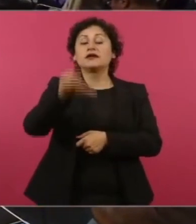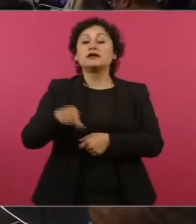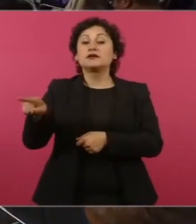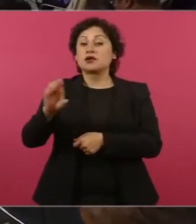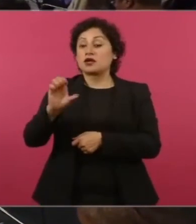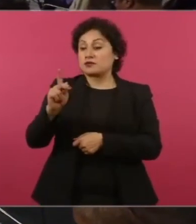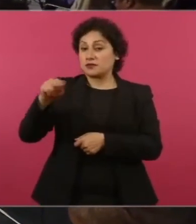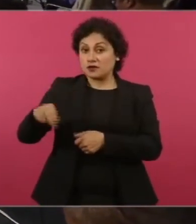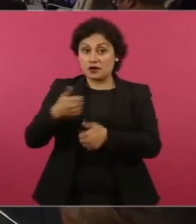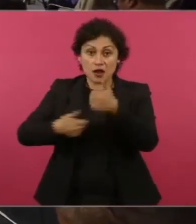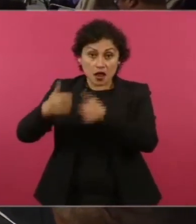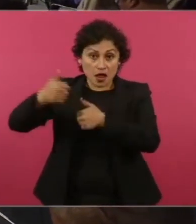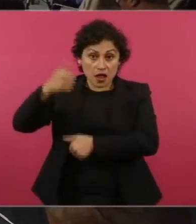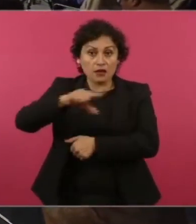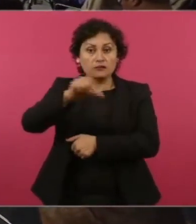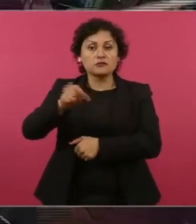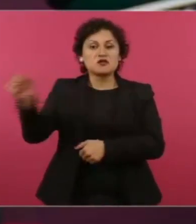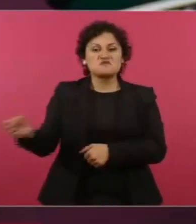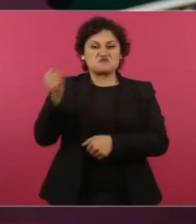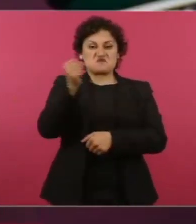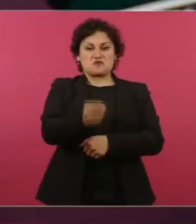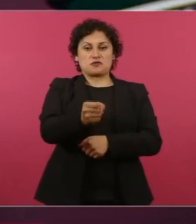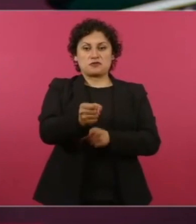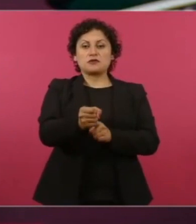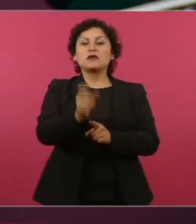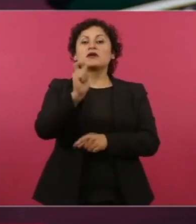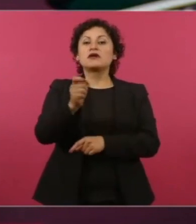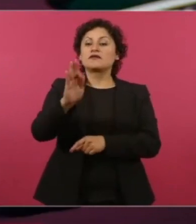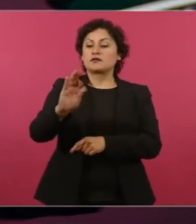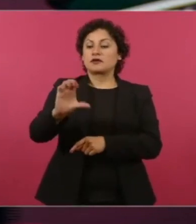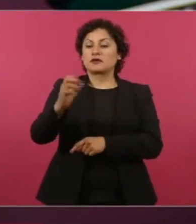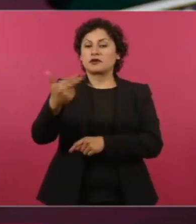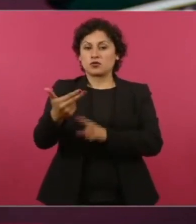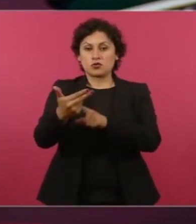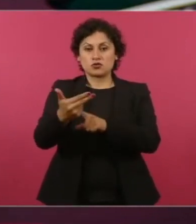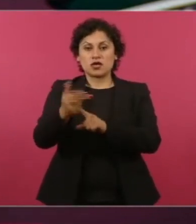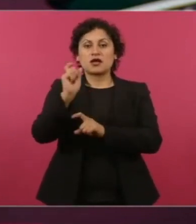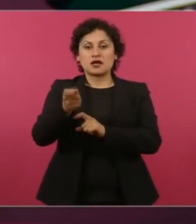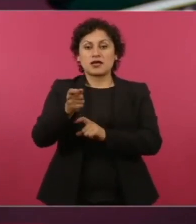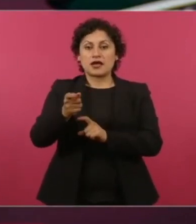y una de sus primeras acciones es declarar la guerra al narcotráfico.